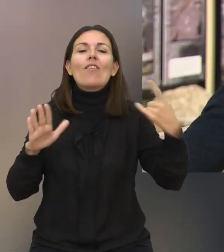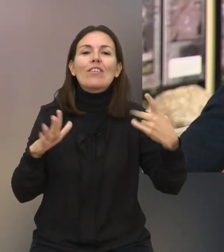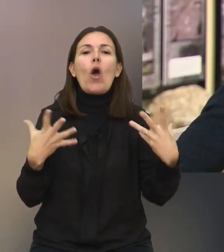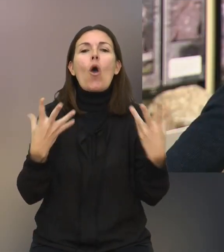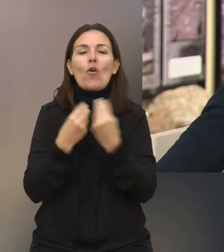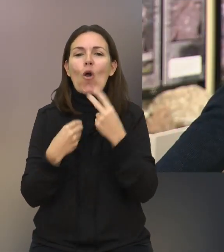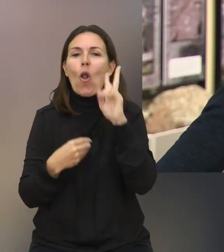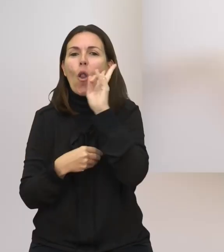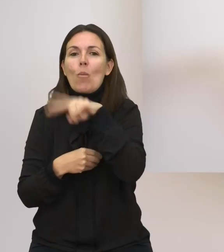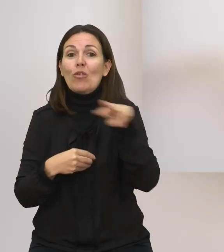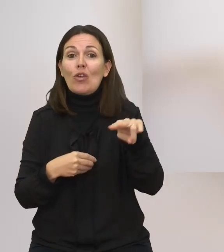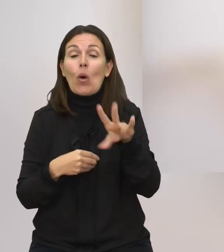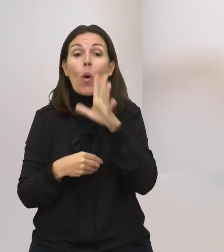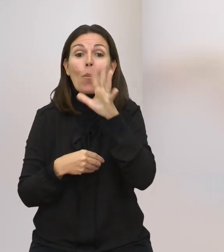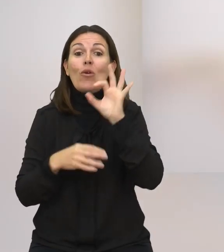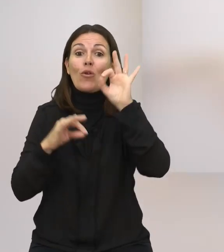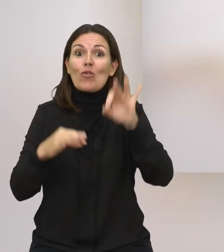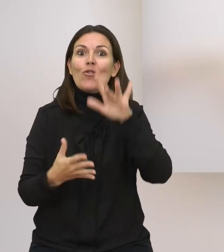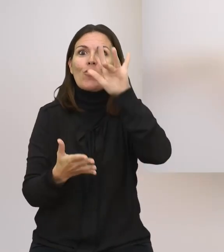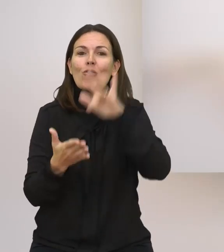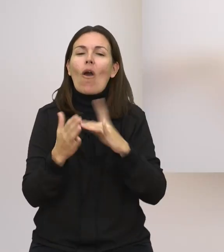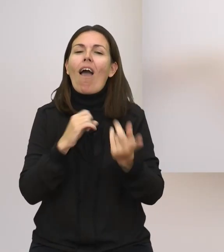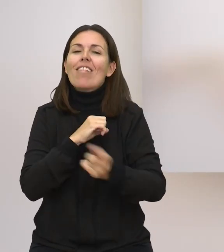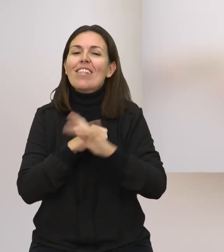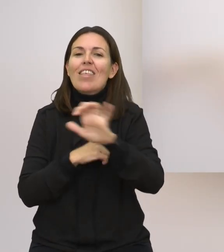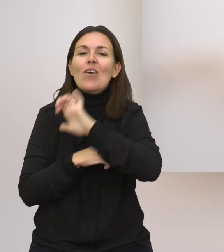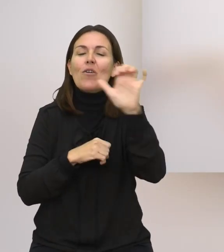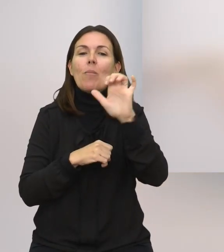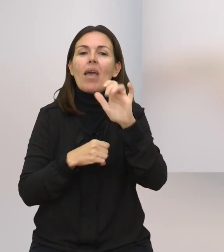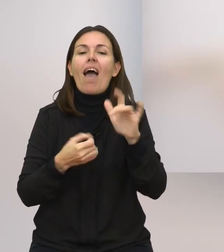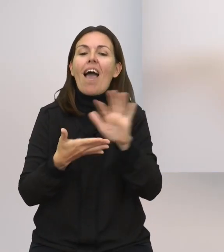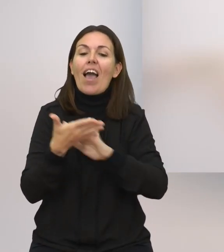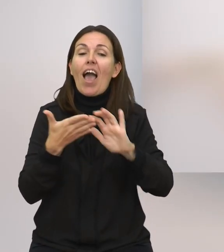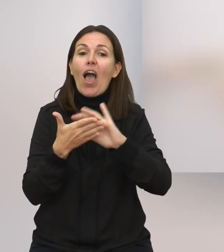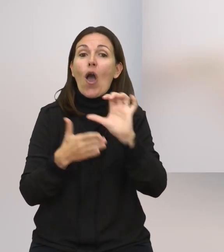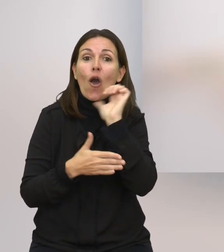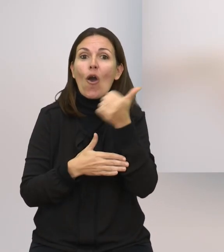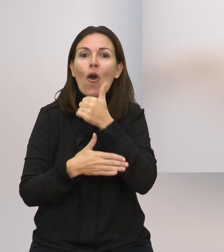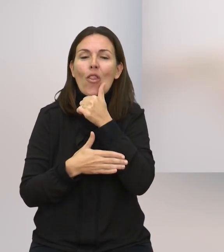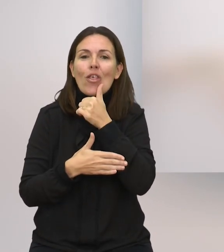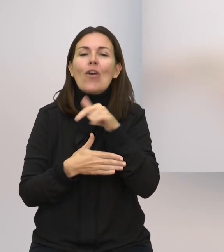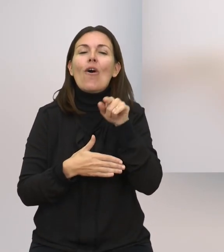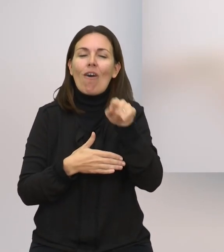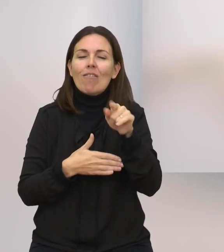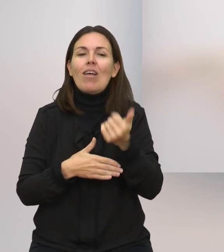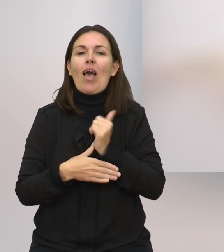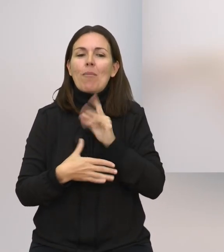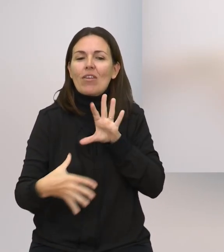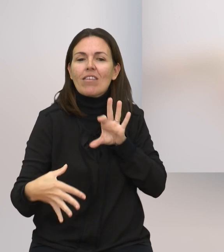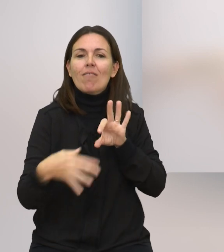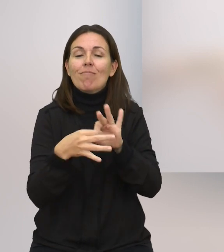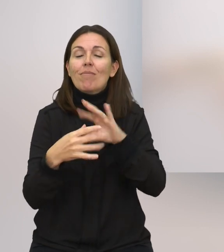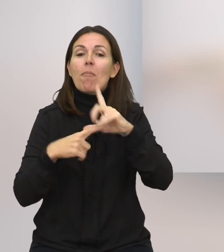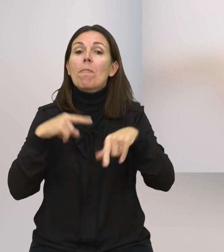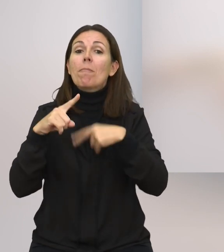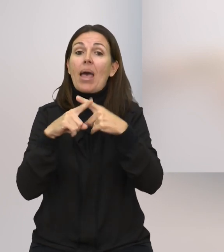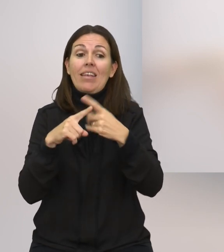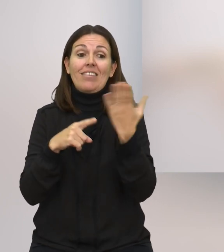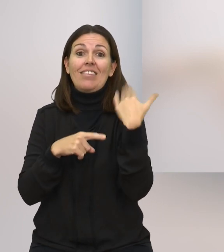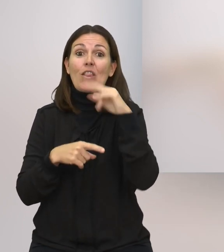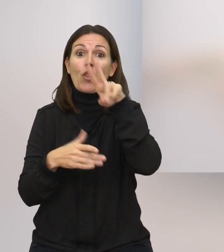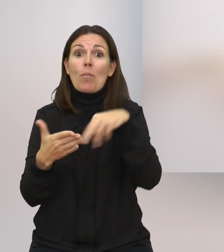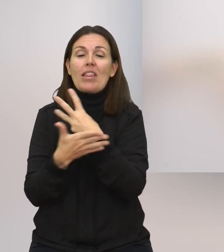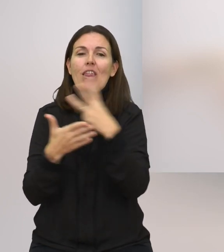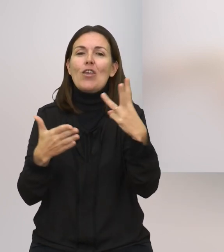las nuevas tecnologías. Aprovechamos el impulso de la estrategia europea de Smart Village y al mismo tiempo el ser el año 2018,